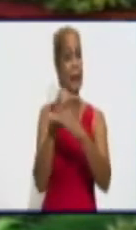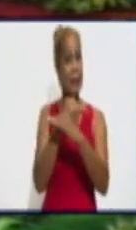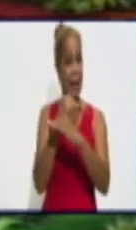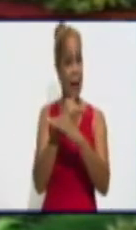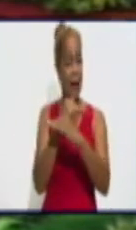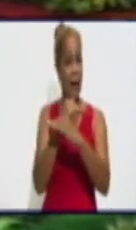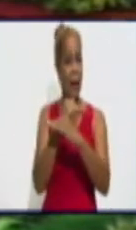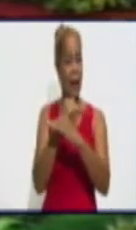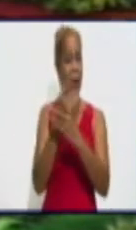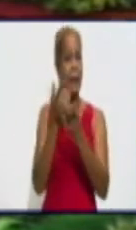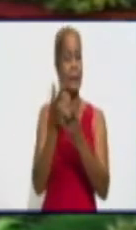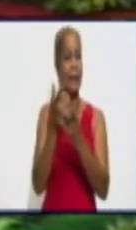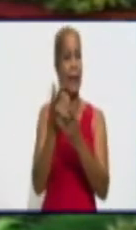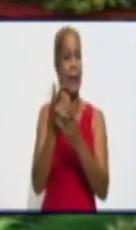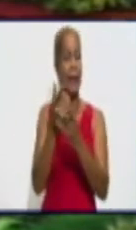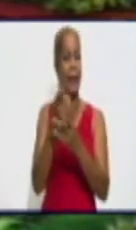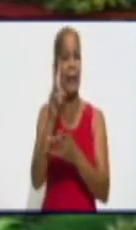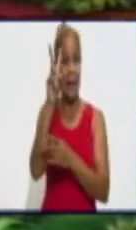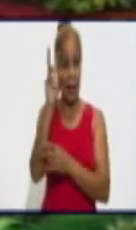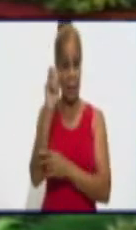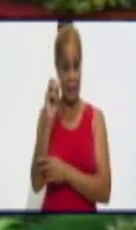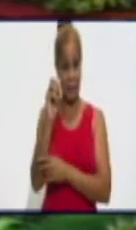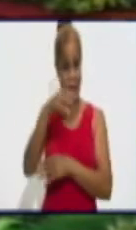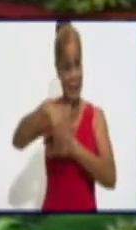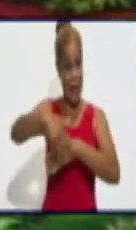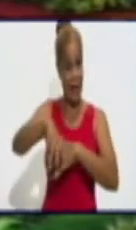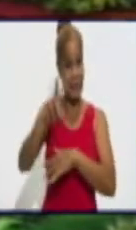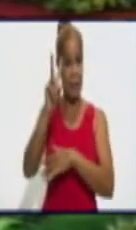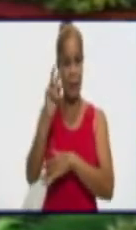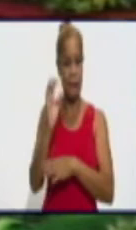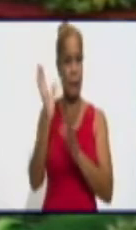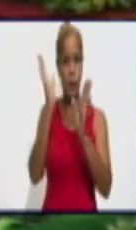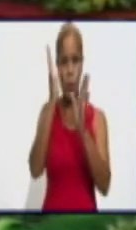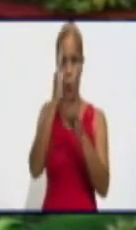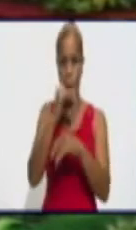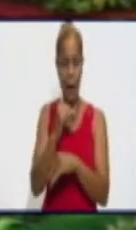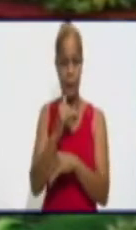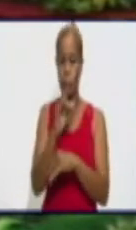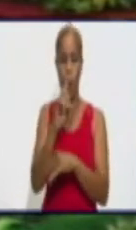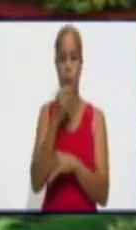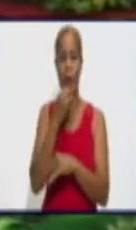personas, aglomeración, no hay distanciamiento físico.